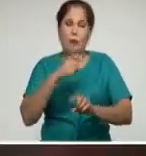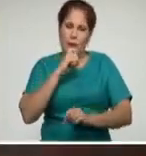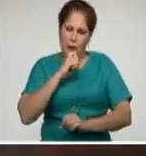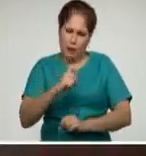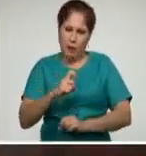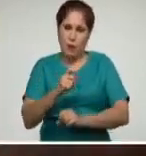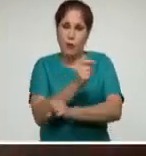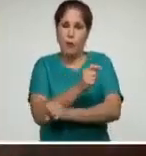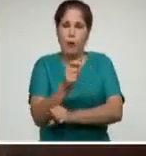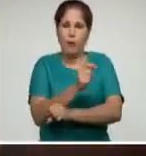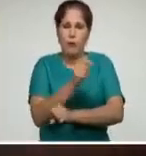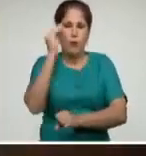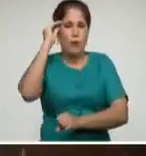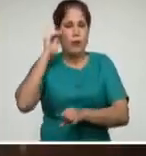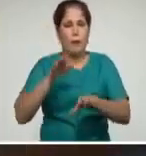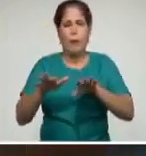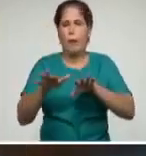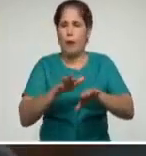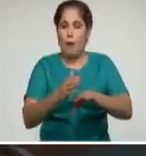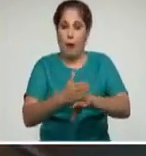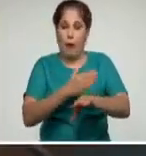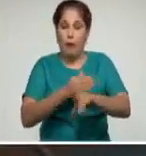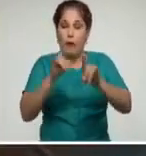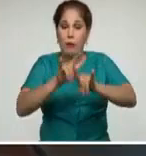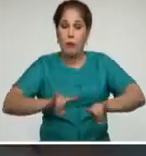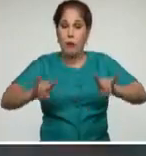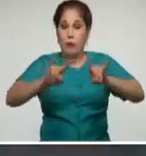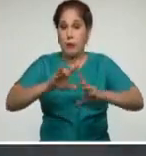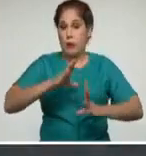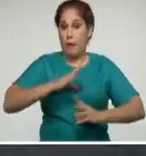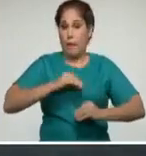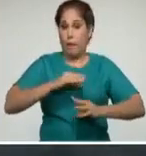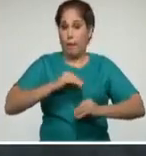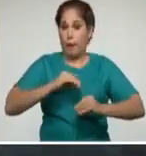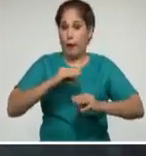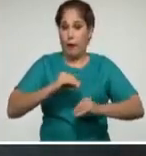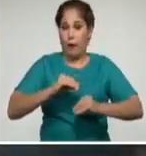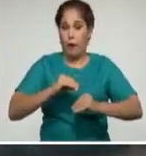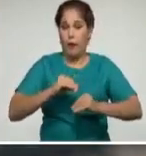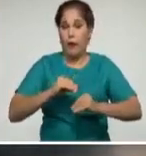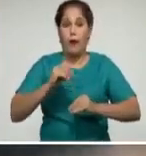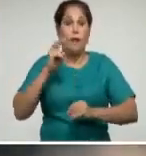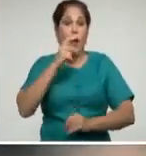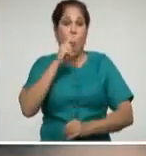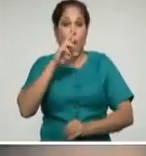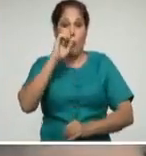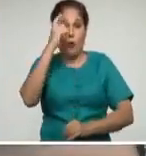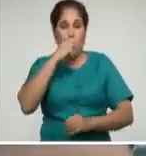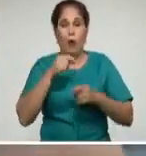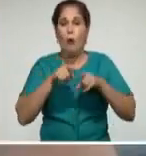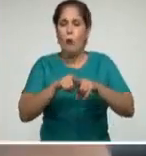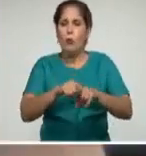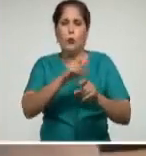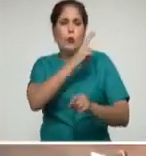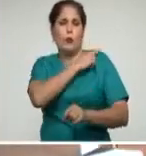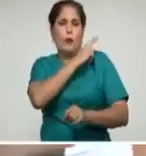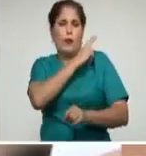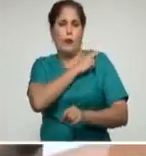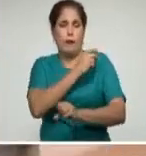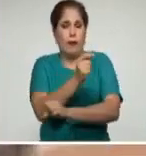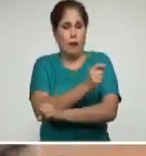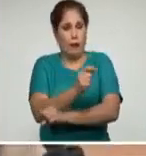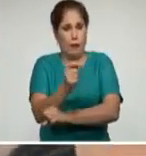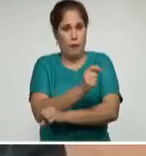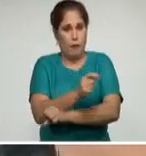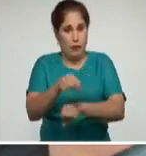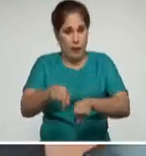educativa nacional y al que la Universidad de Ciencias Pedagógicas Enrique José Barona de conjunto con autoridades del sector en La Habana